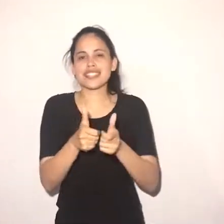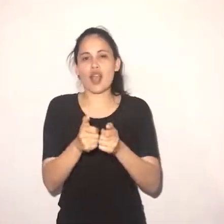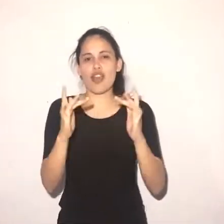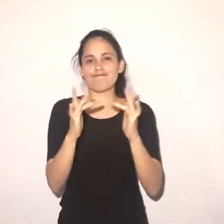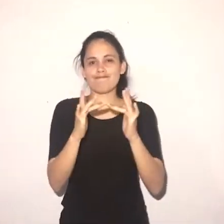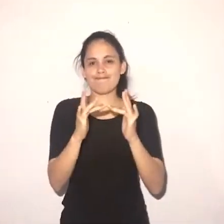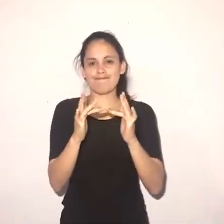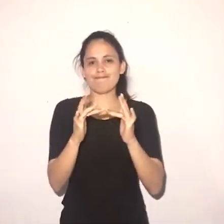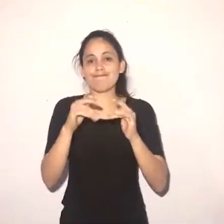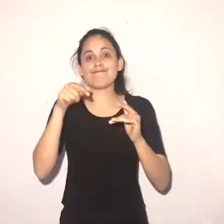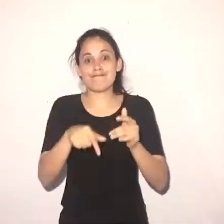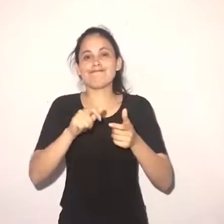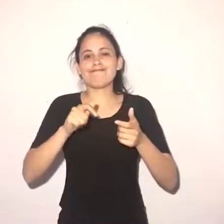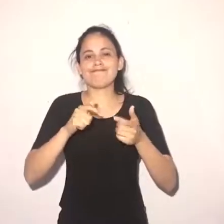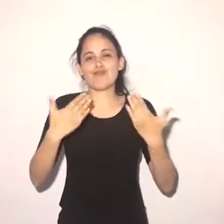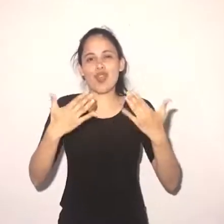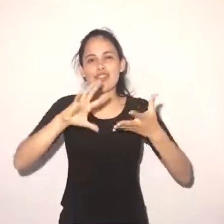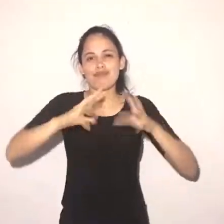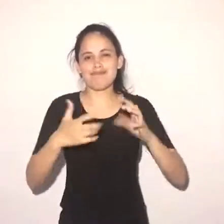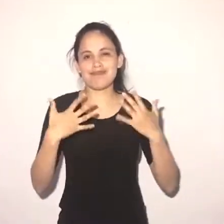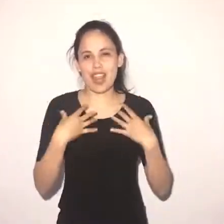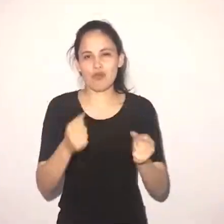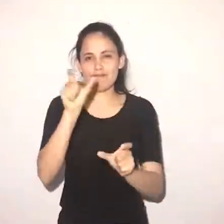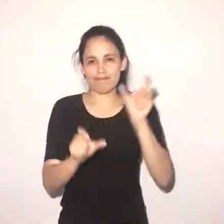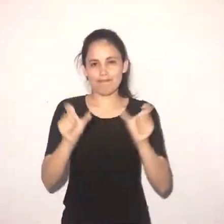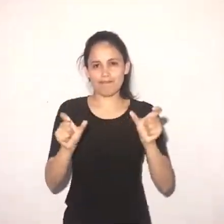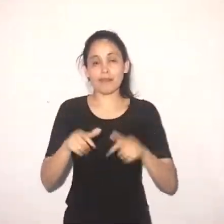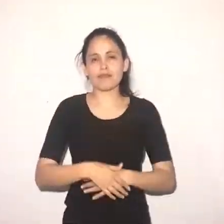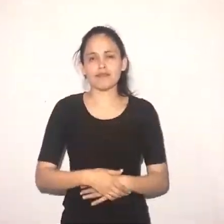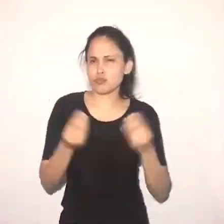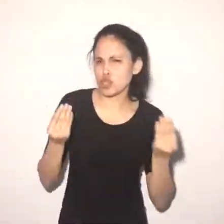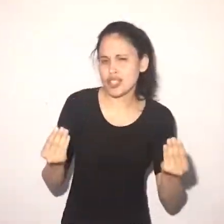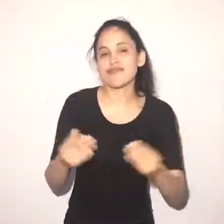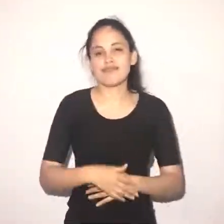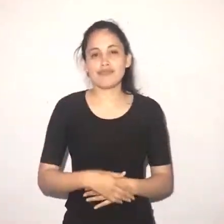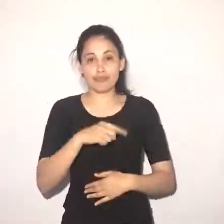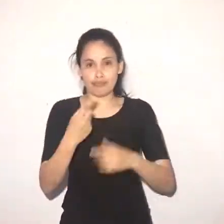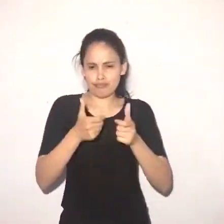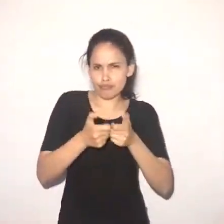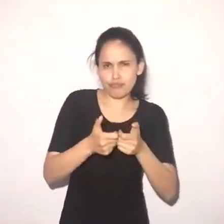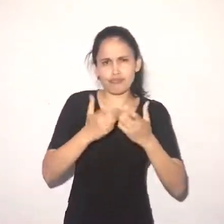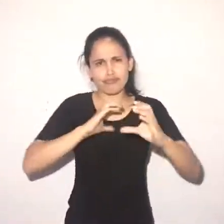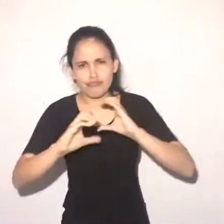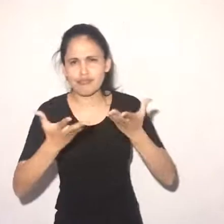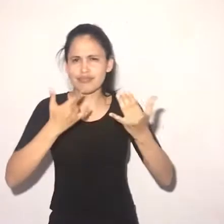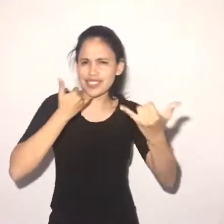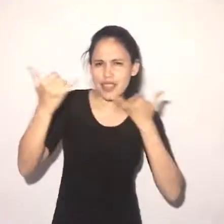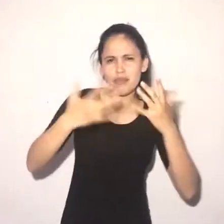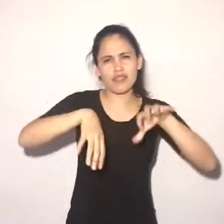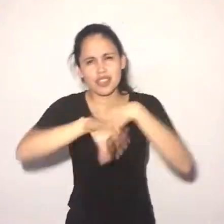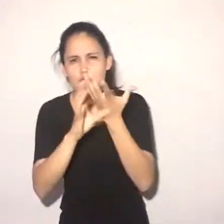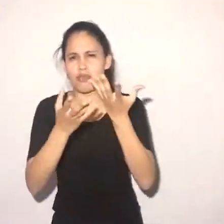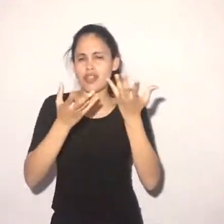que no están conectados físicamente. Estas ondas se miden en Hz, el 4G llega hasta 4 GHz, el